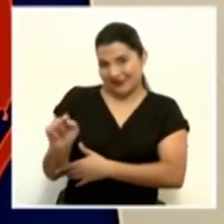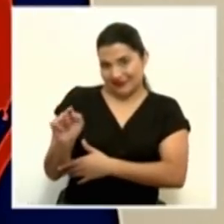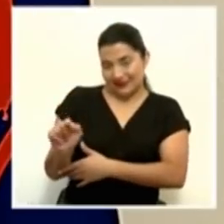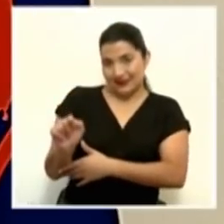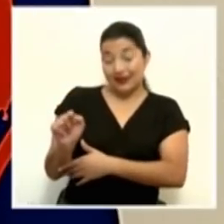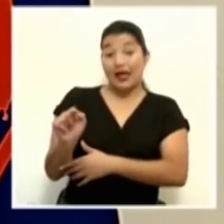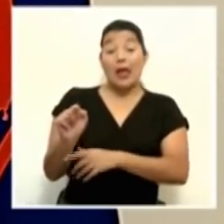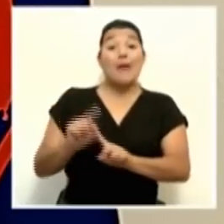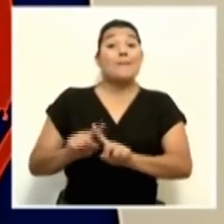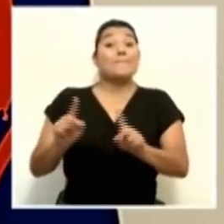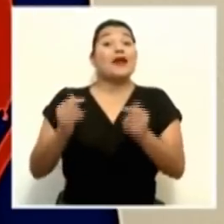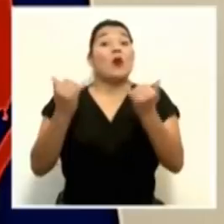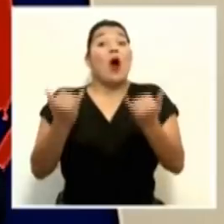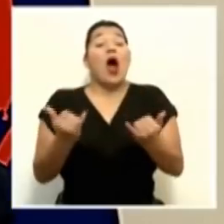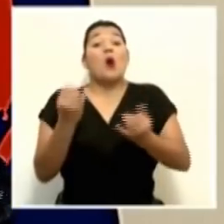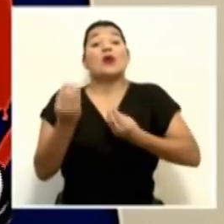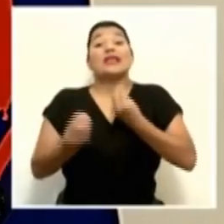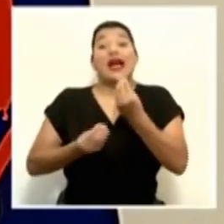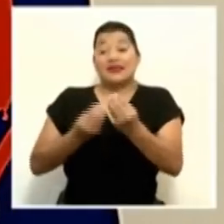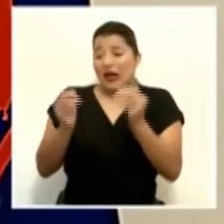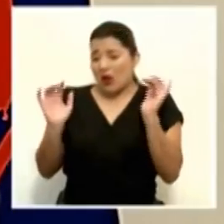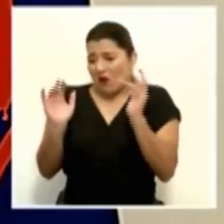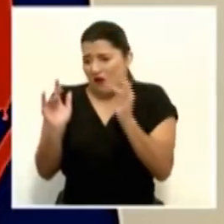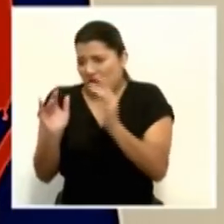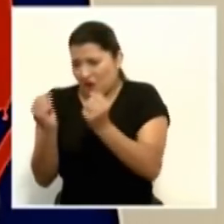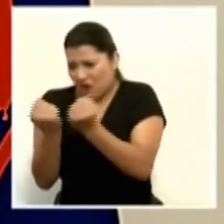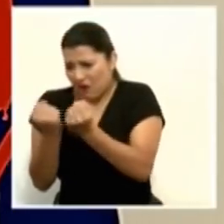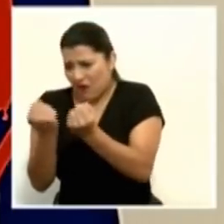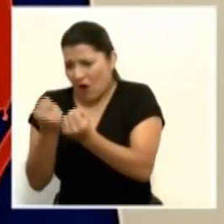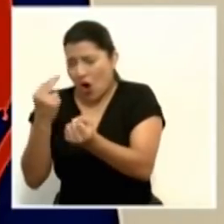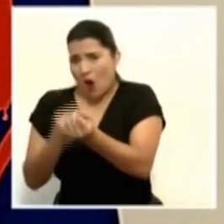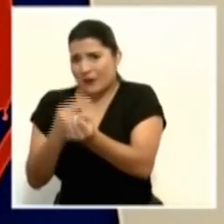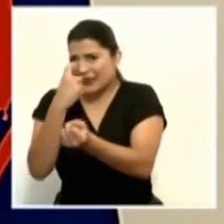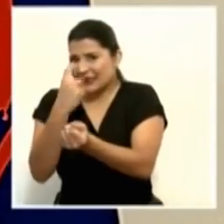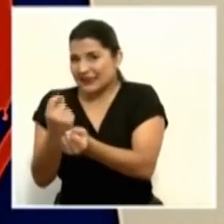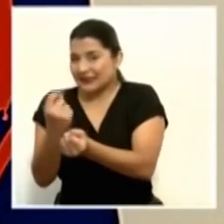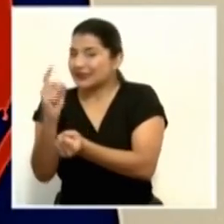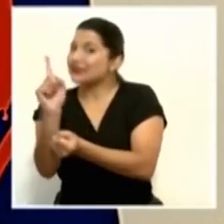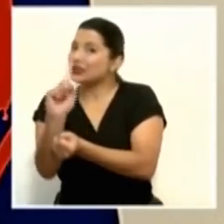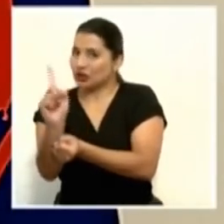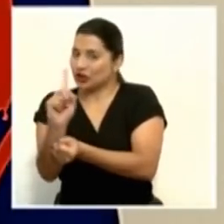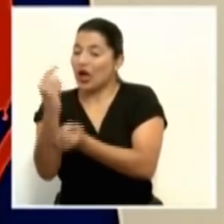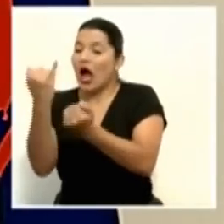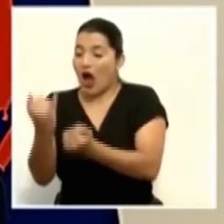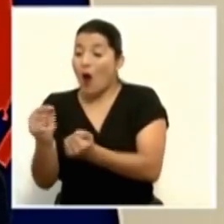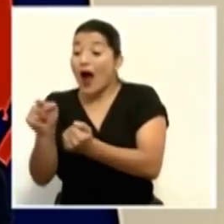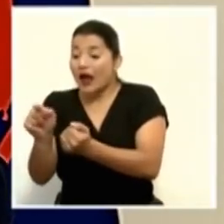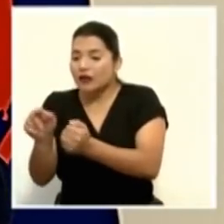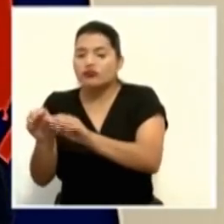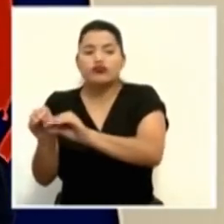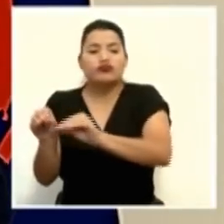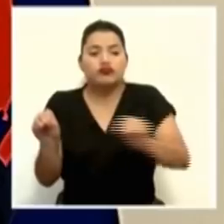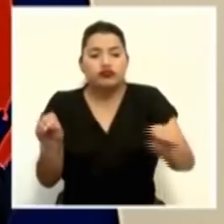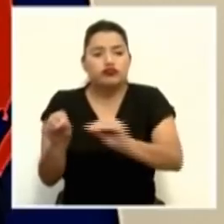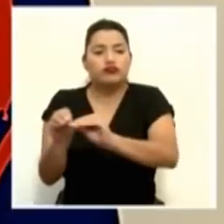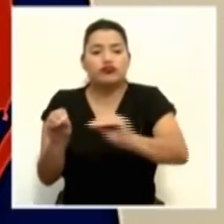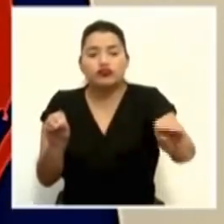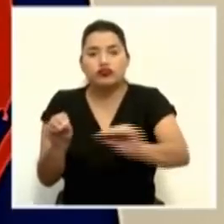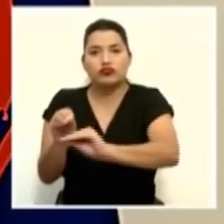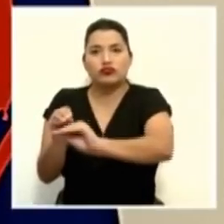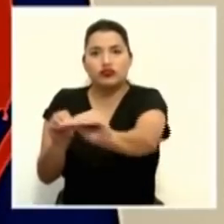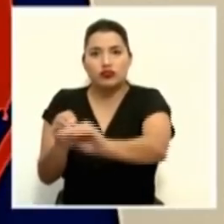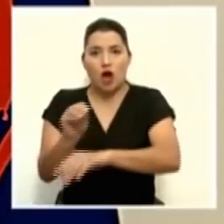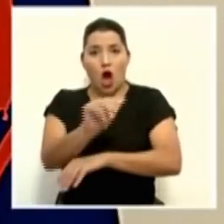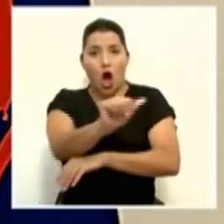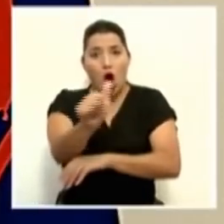lo que se está haciendo es una redistribución de los pacientes de UCI, de cuidados intensivos, a los hospitales